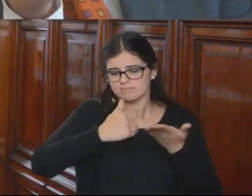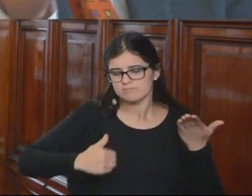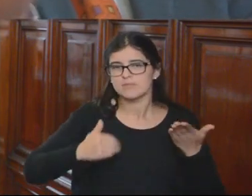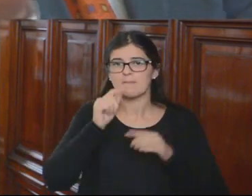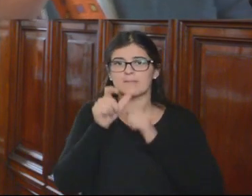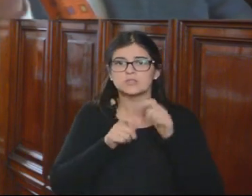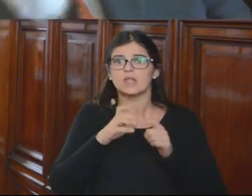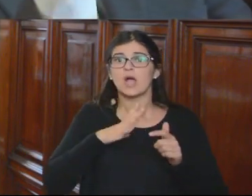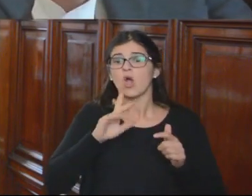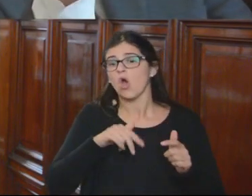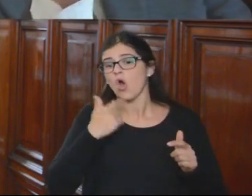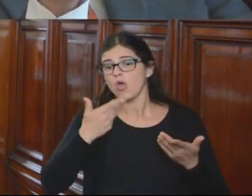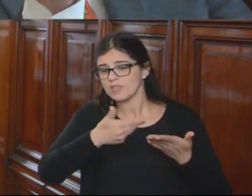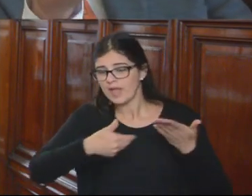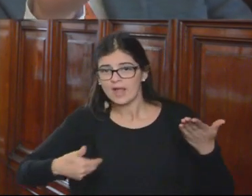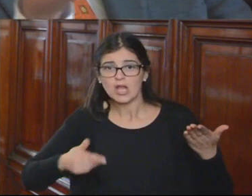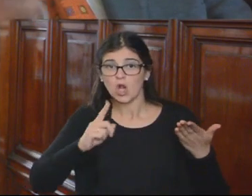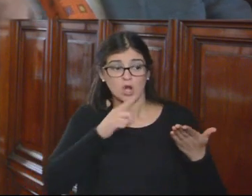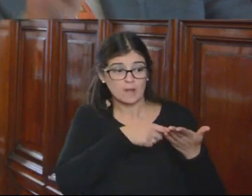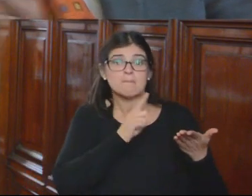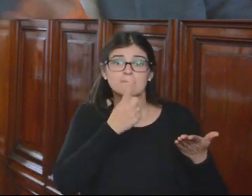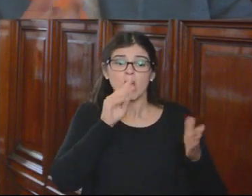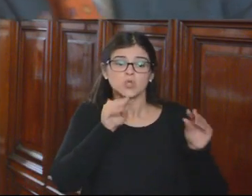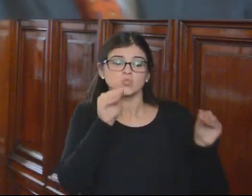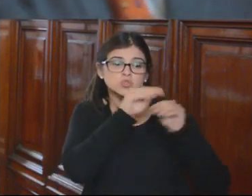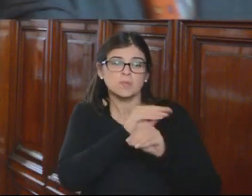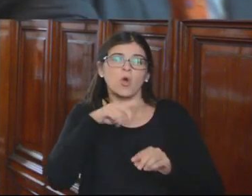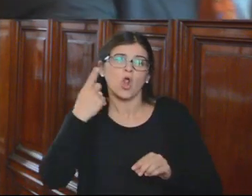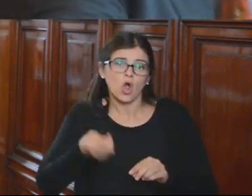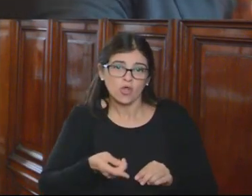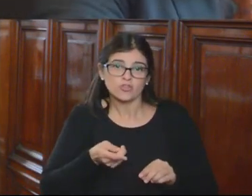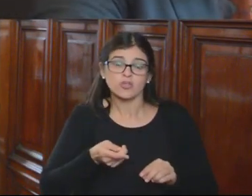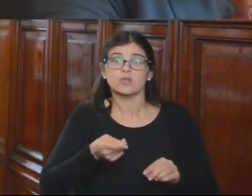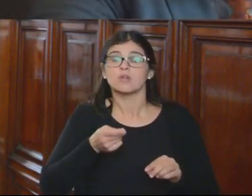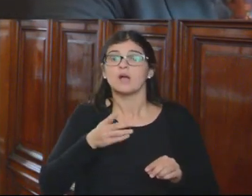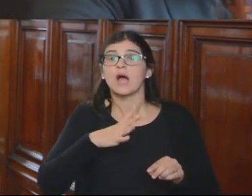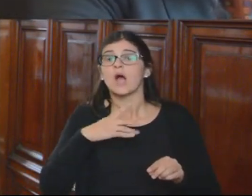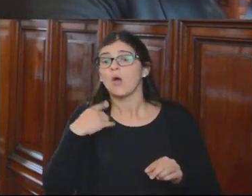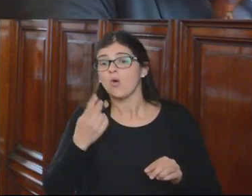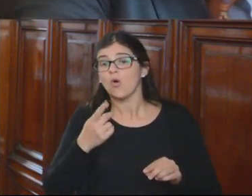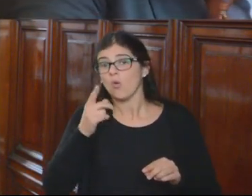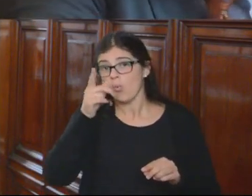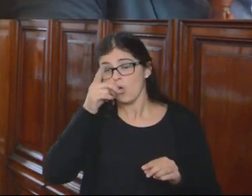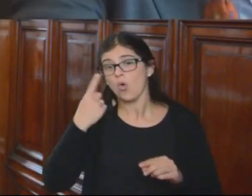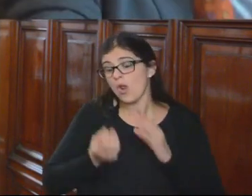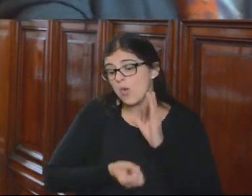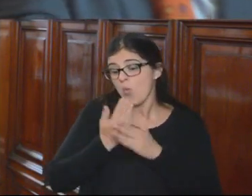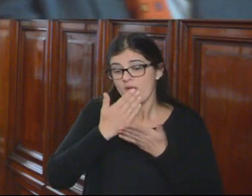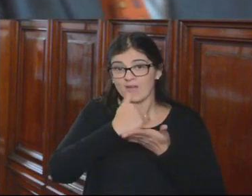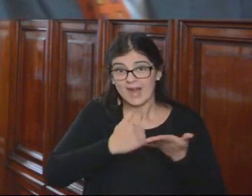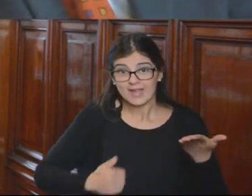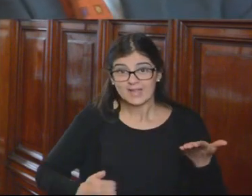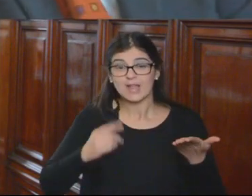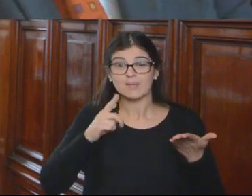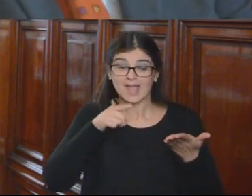aparece otra en la que ya no están ellos, pero son sustituidos por otro, etcétera, etcétera. Aparece en julio una nueva lista en la que